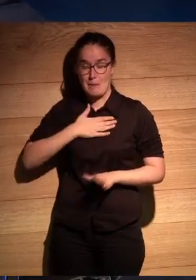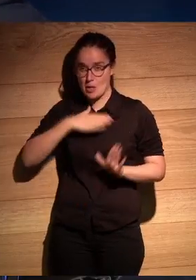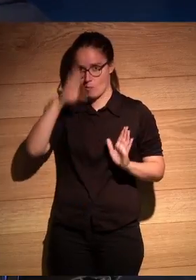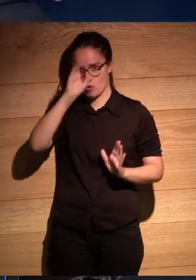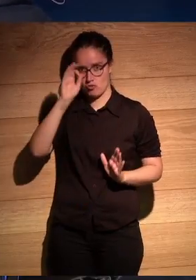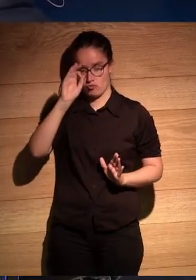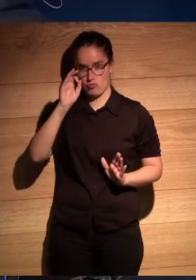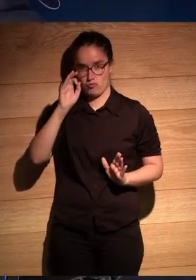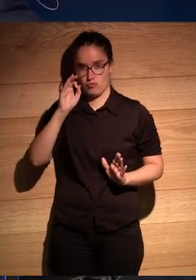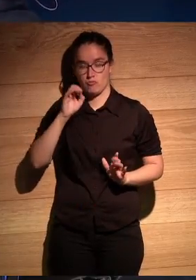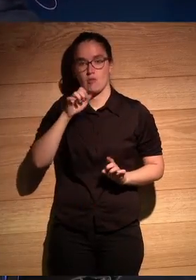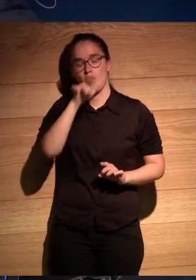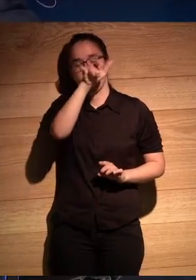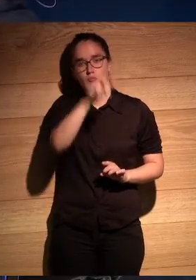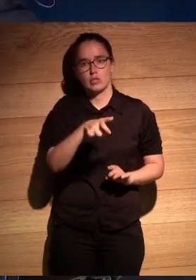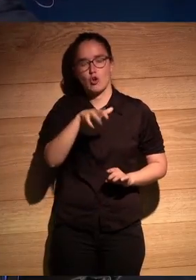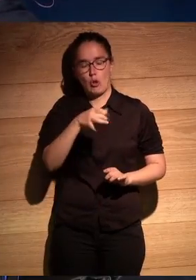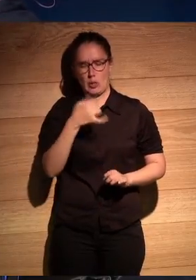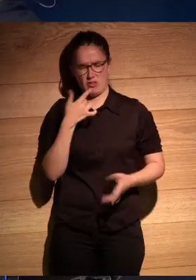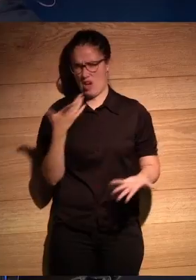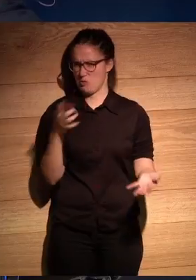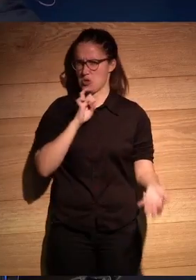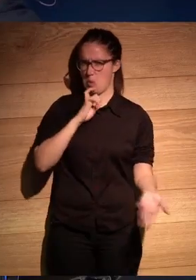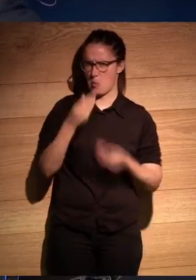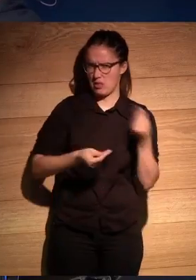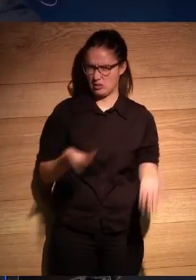mí cosa que a le indignaba profundamente